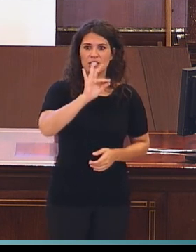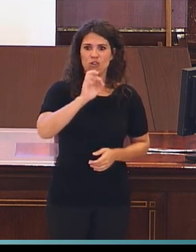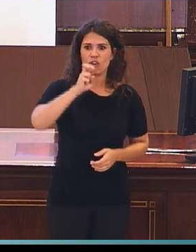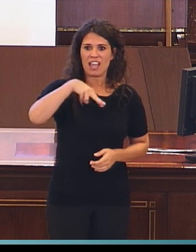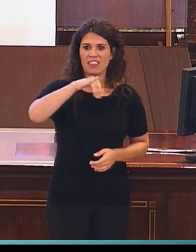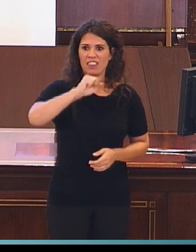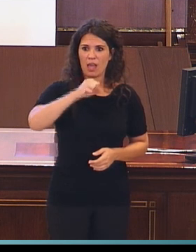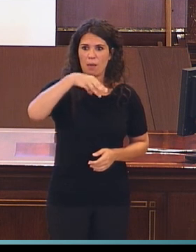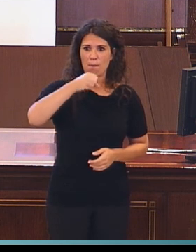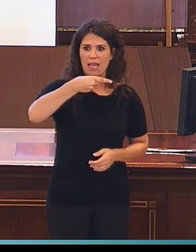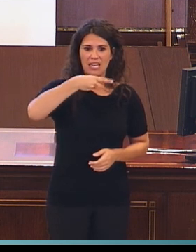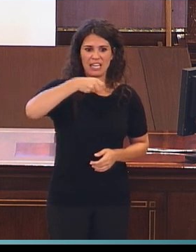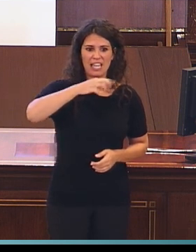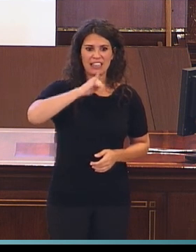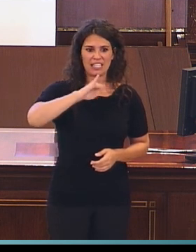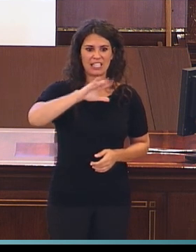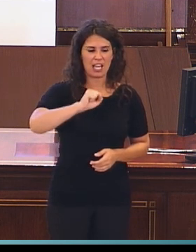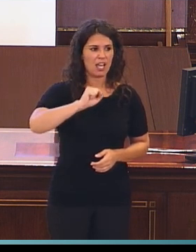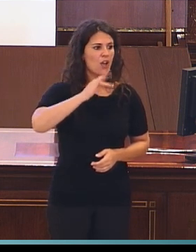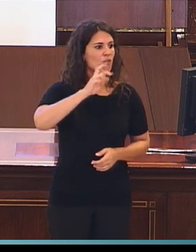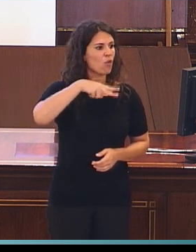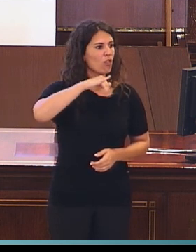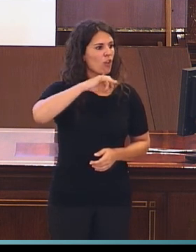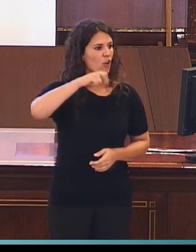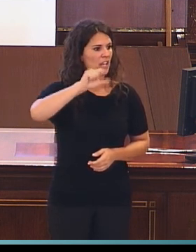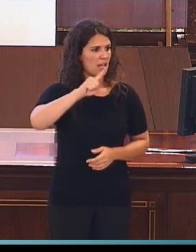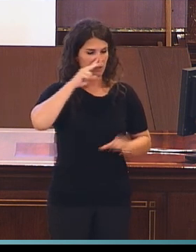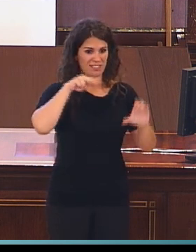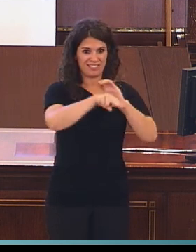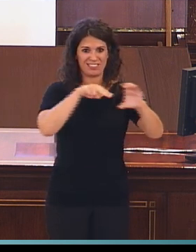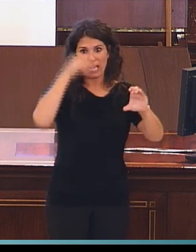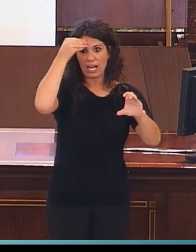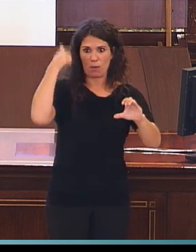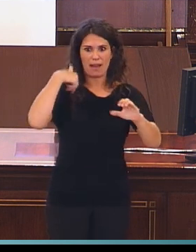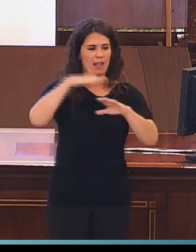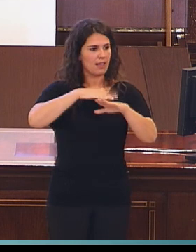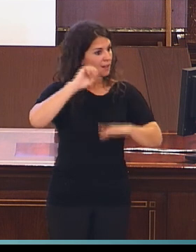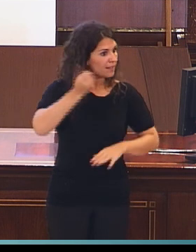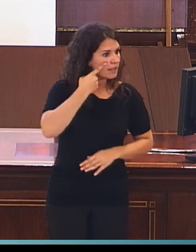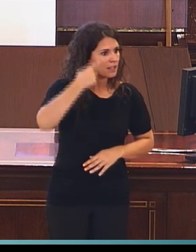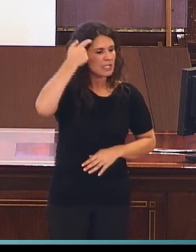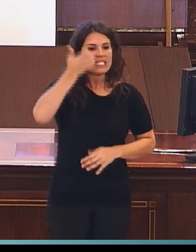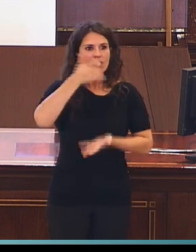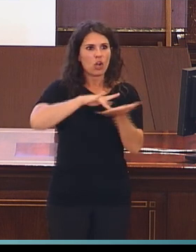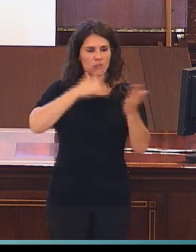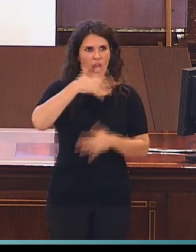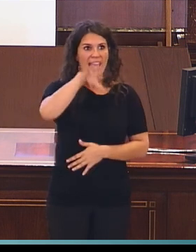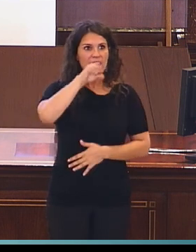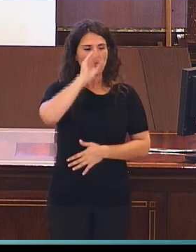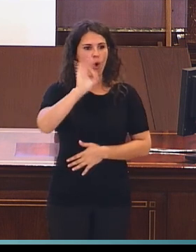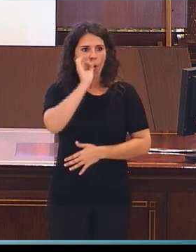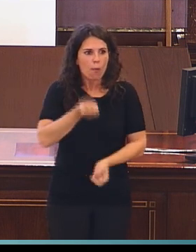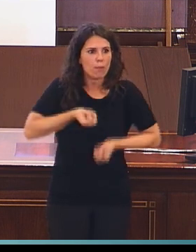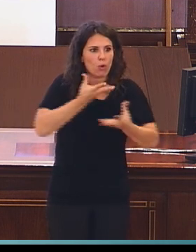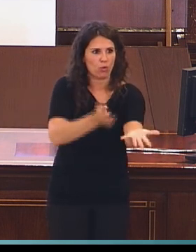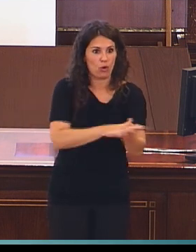permitiendo descubrir qué zonas cerebrales se ponen en funcionamiento cuando se está comprendiendo y produciendo